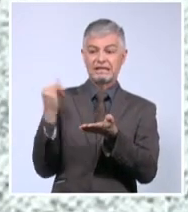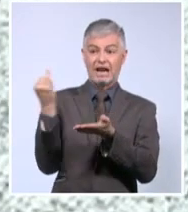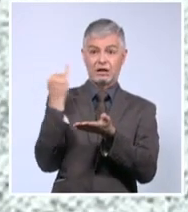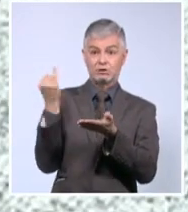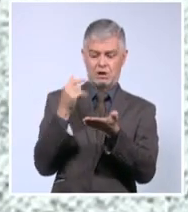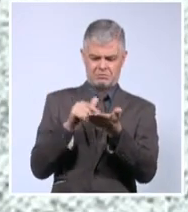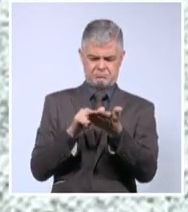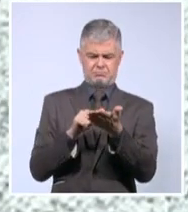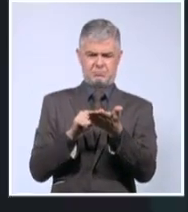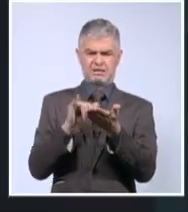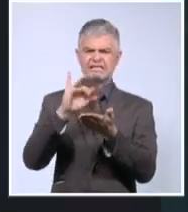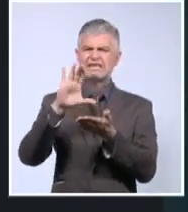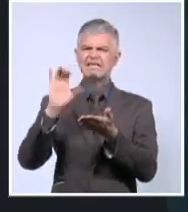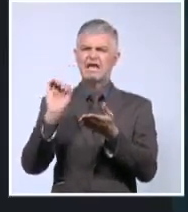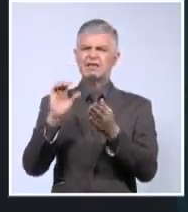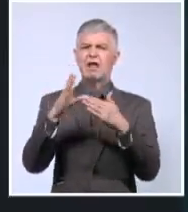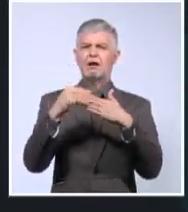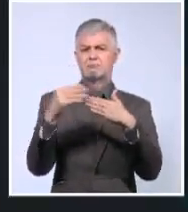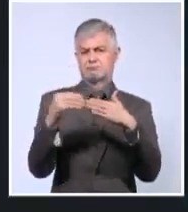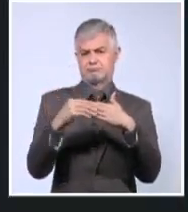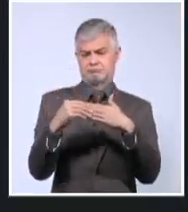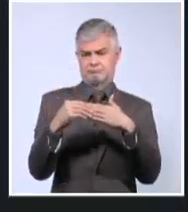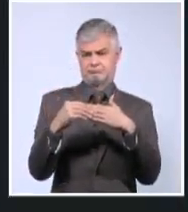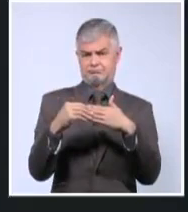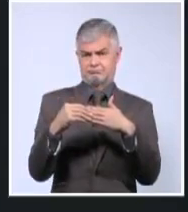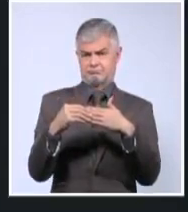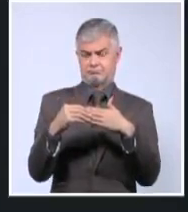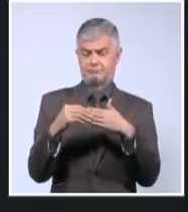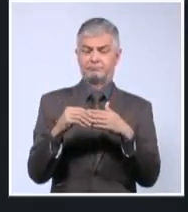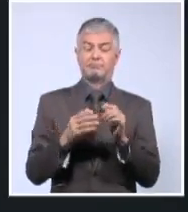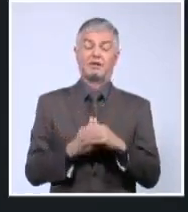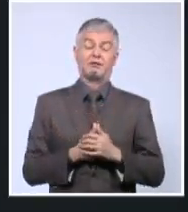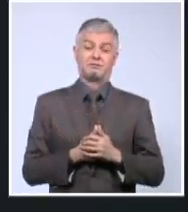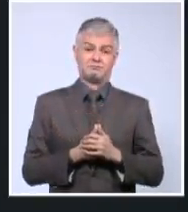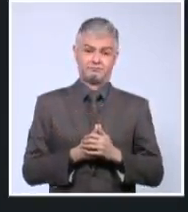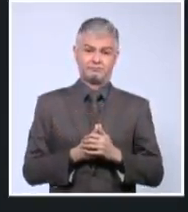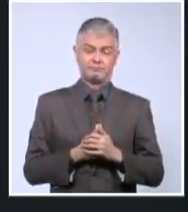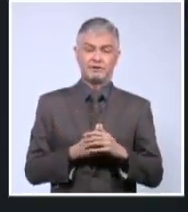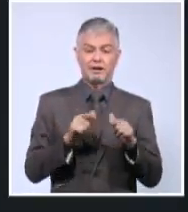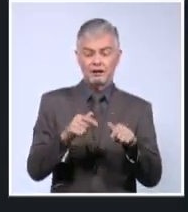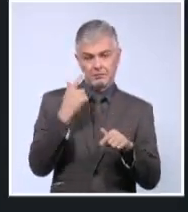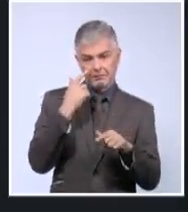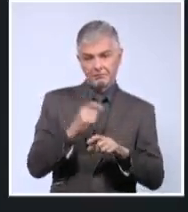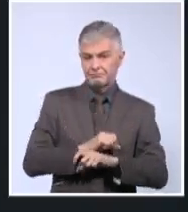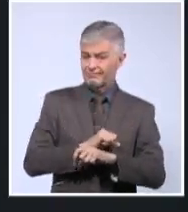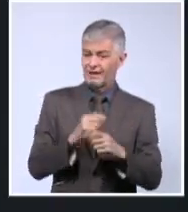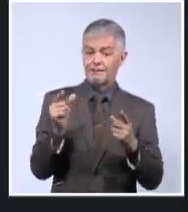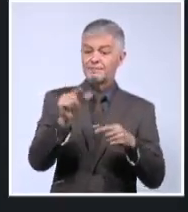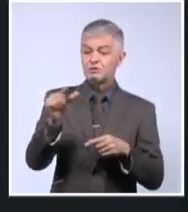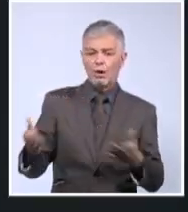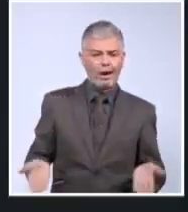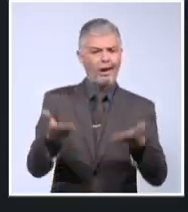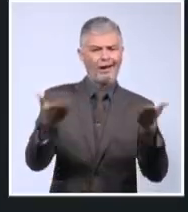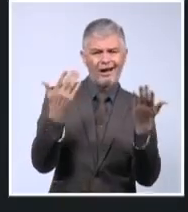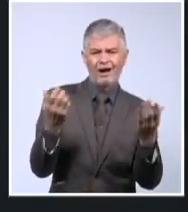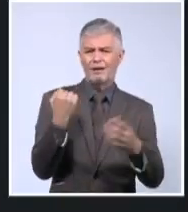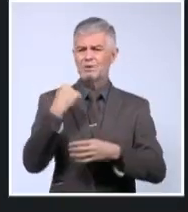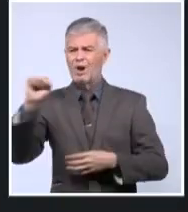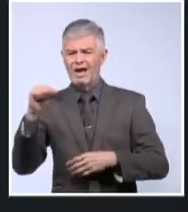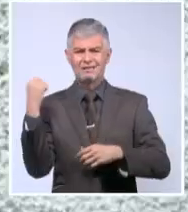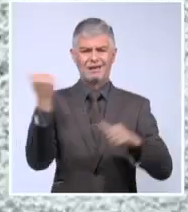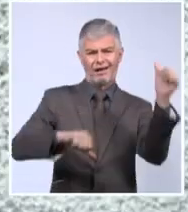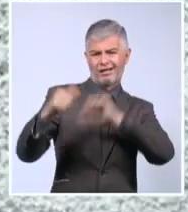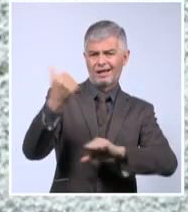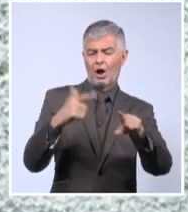La reacción de los que incitan a la violencia y el caos deja claro que no se trata de una expresión legítima de nuestro